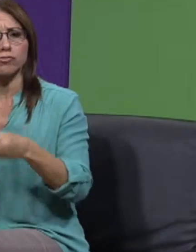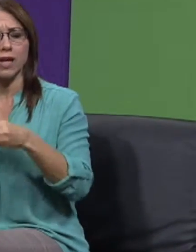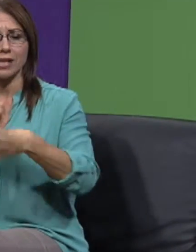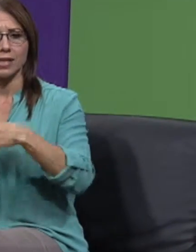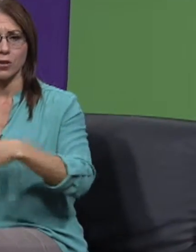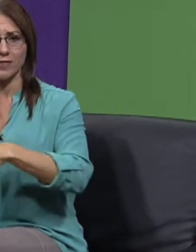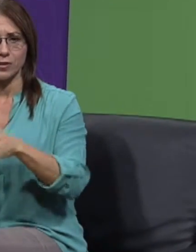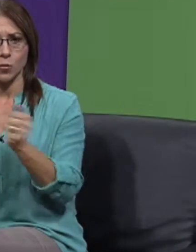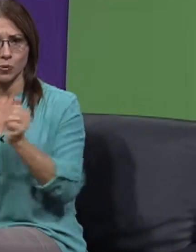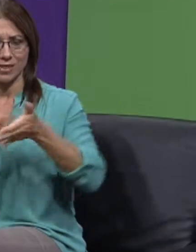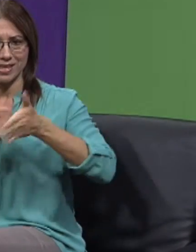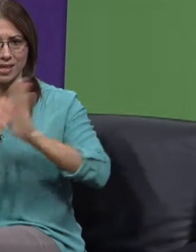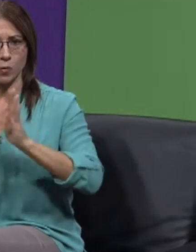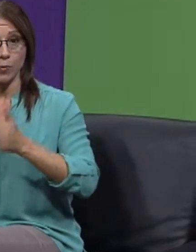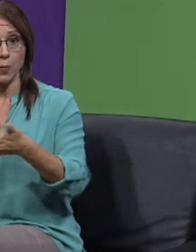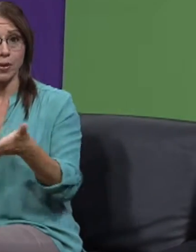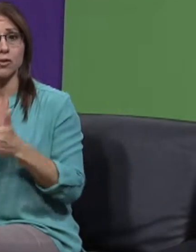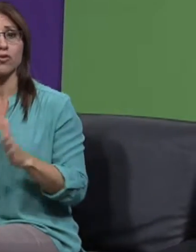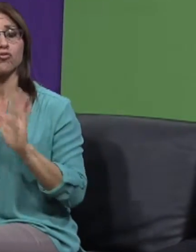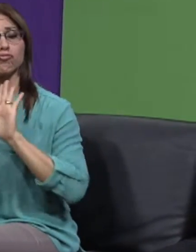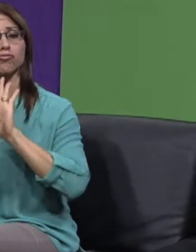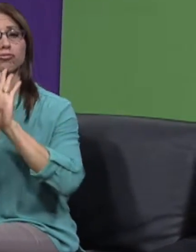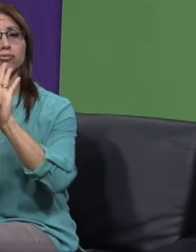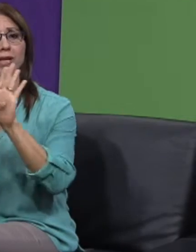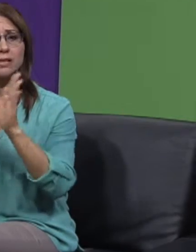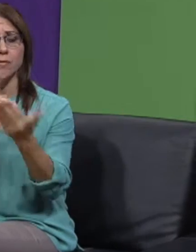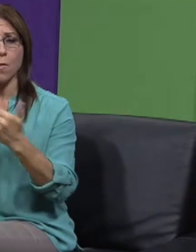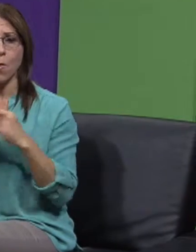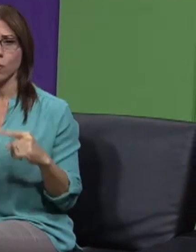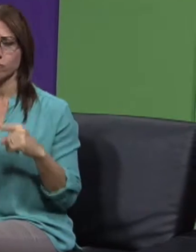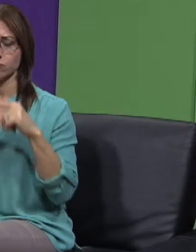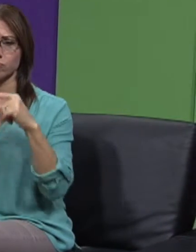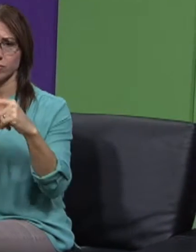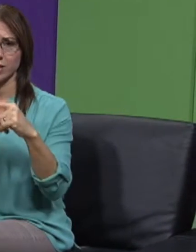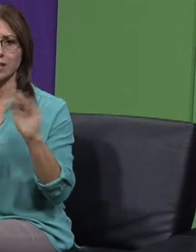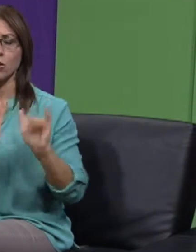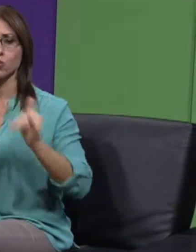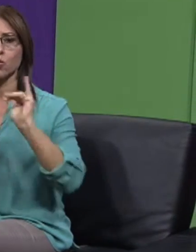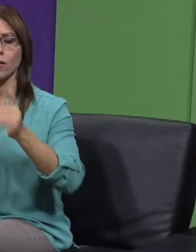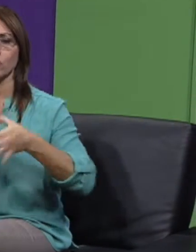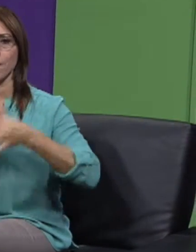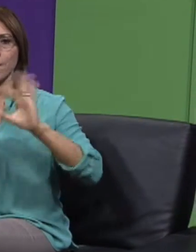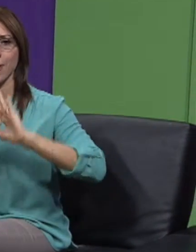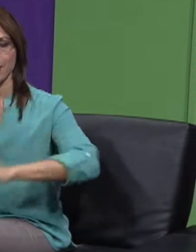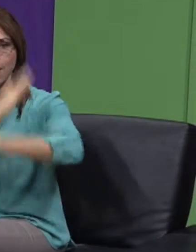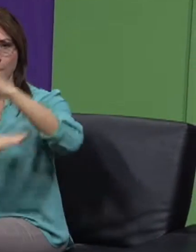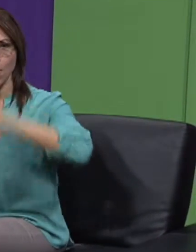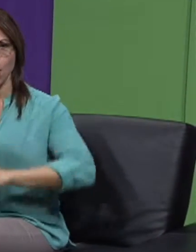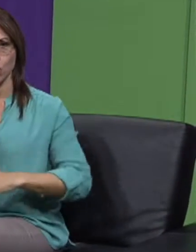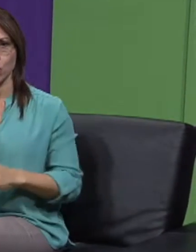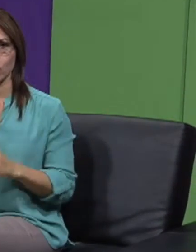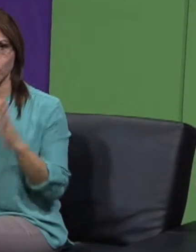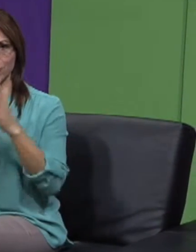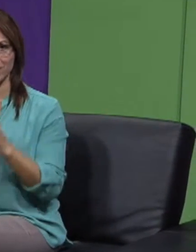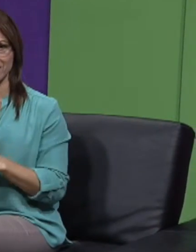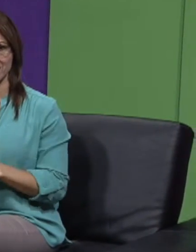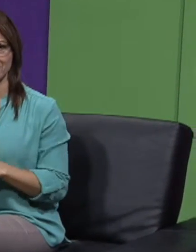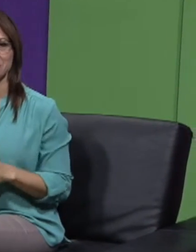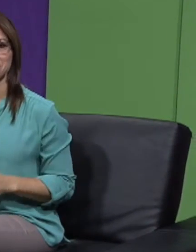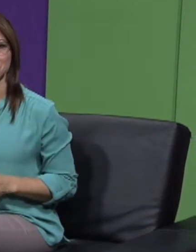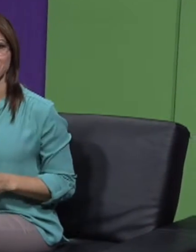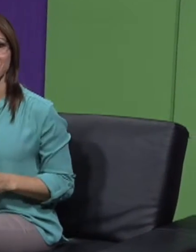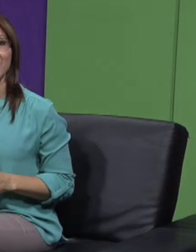televisión con sentido. Por eso le estamos presentando esta cobertura exclusiva de los Juegos para Panamericanos Toronto 2015.